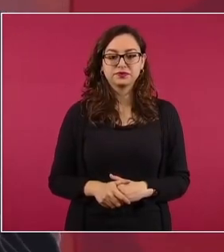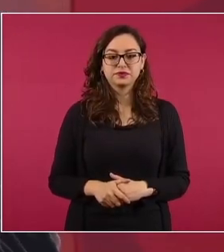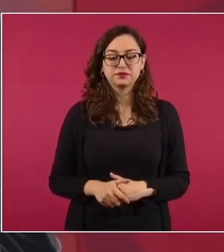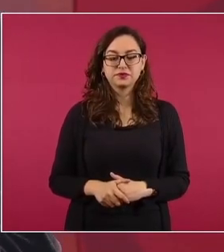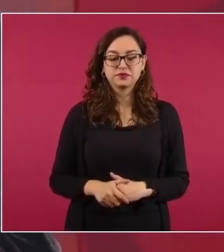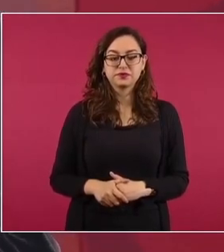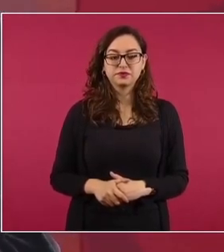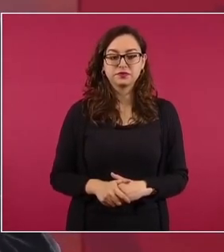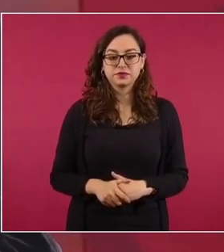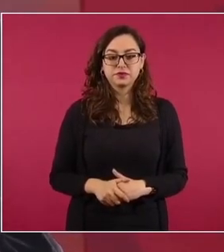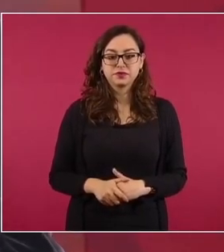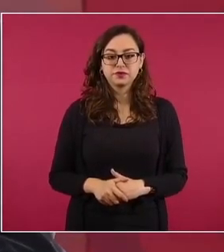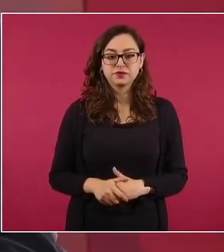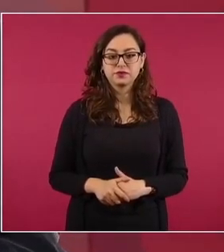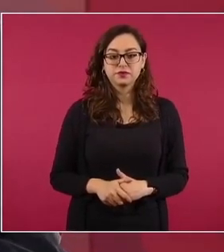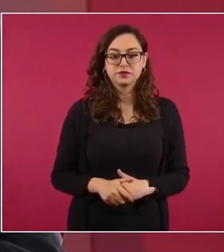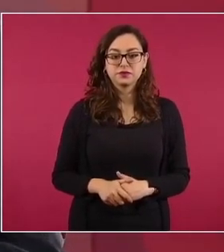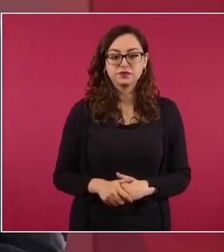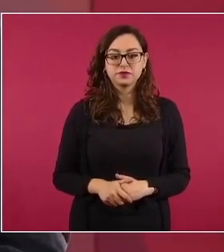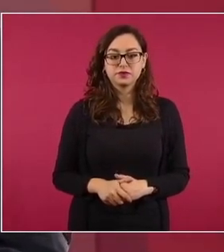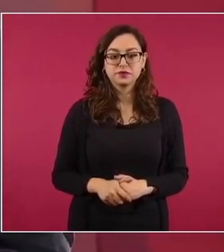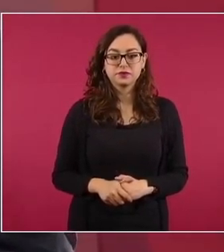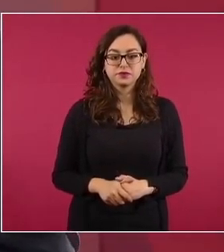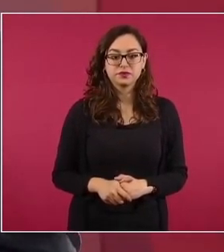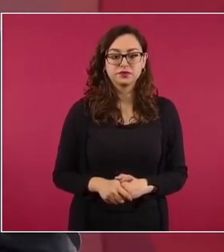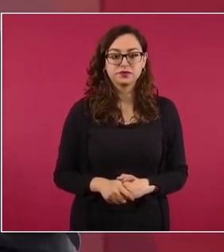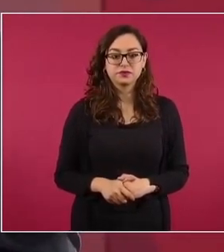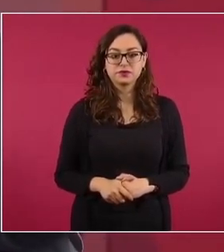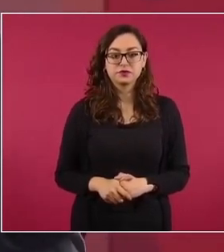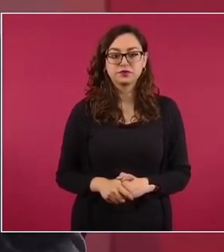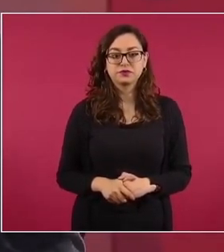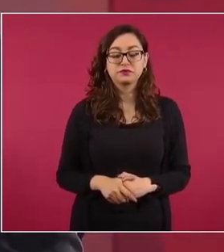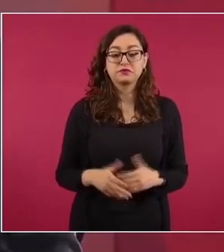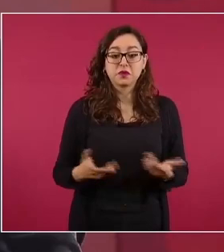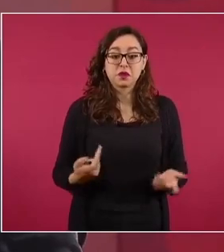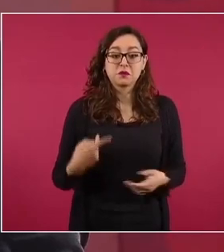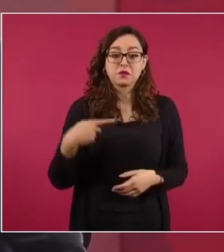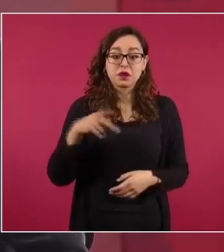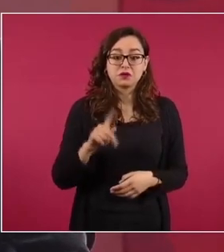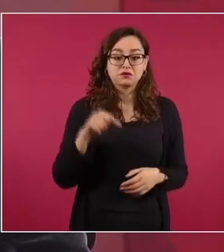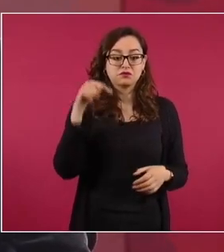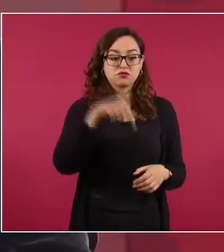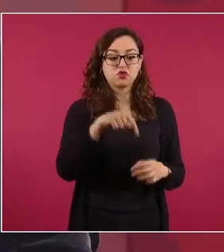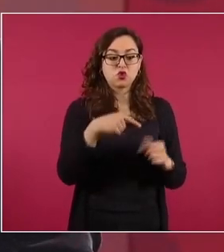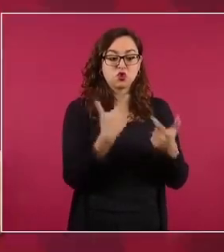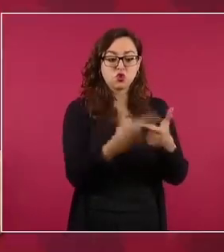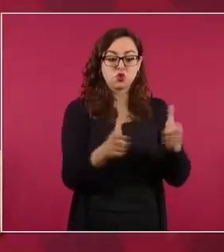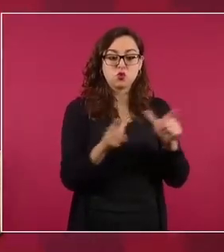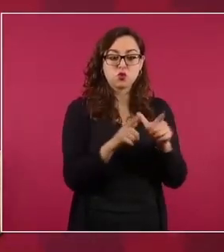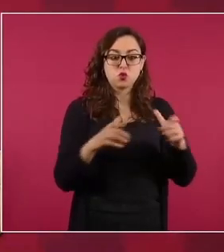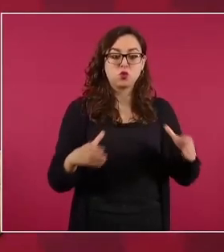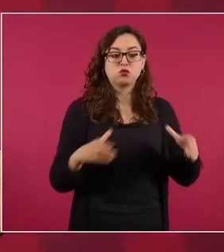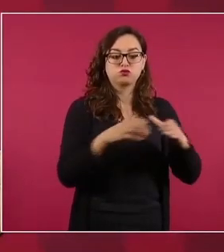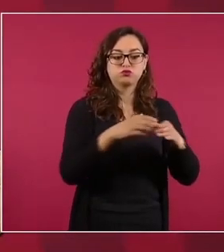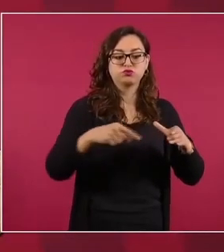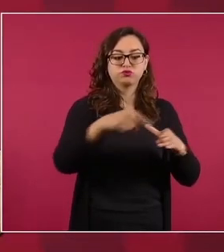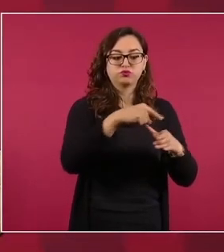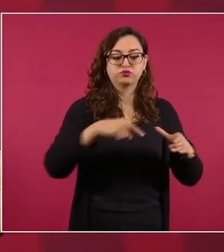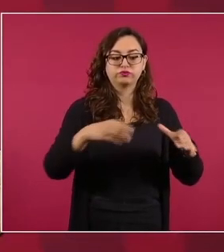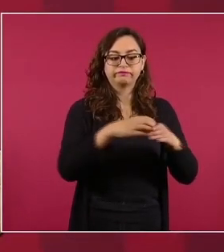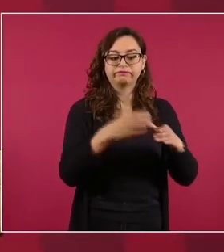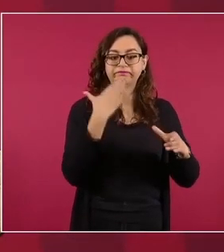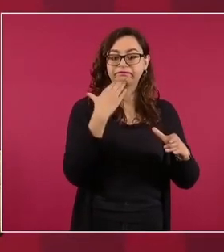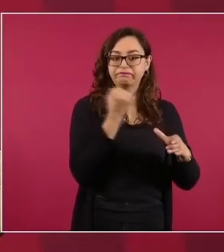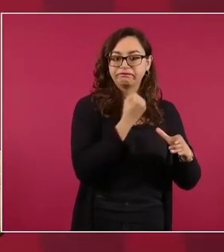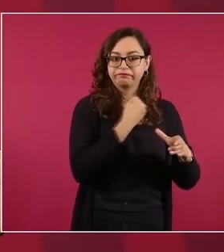entendido de que este mismo grupo ya